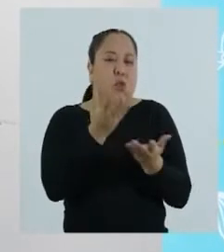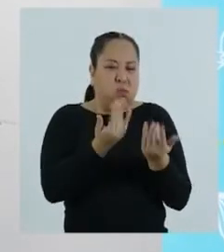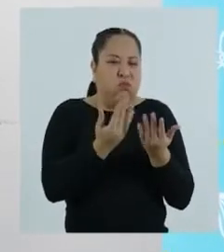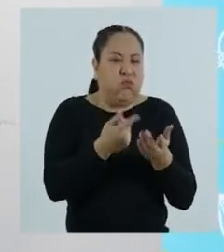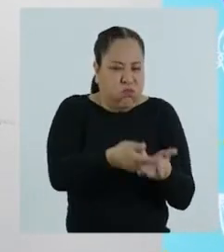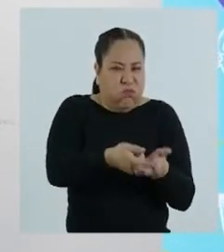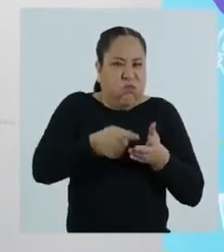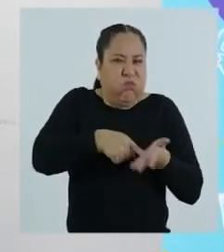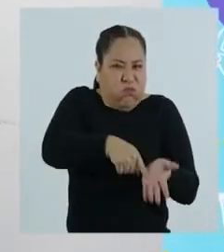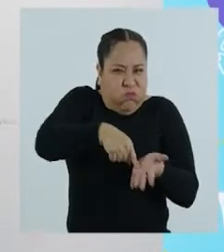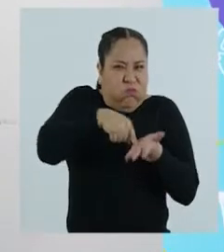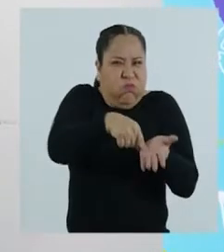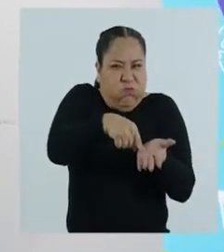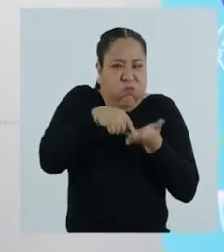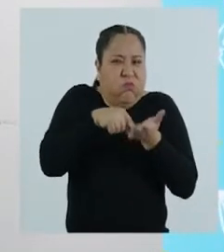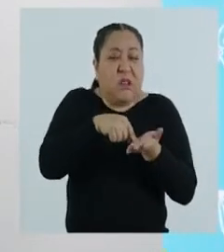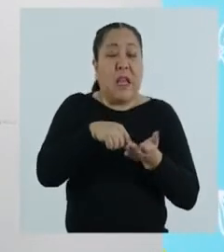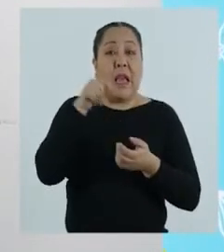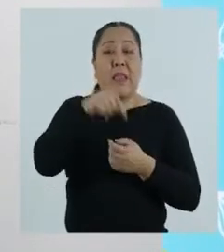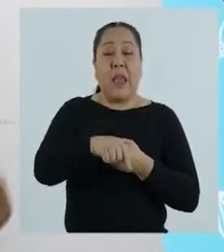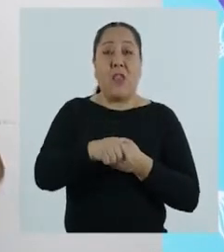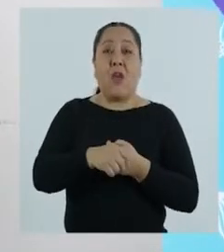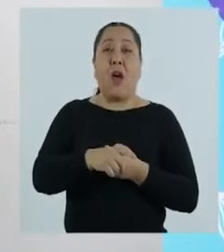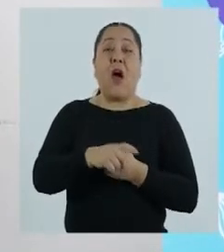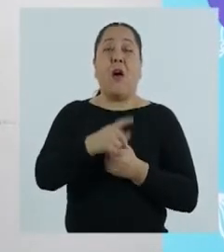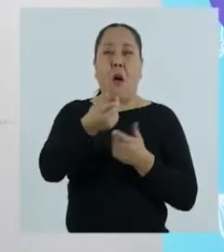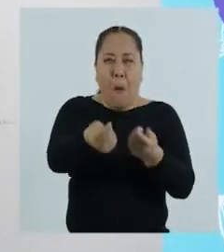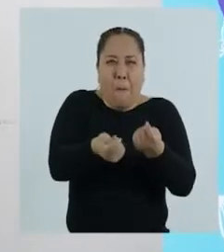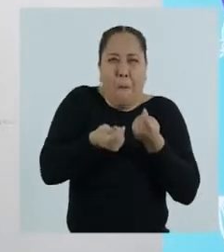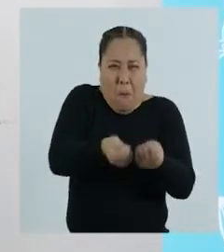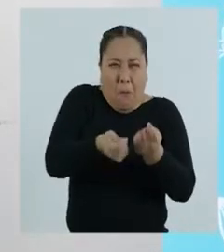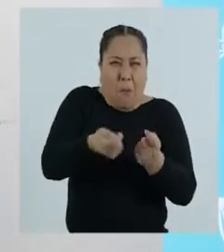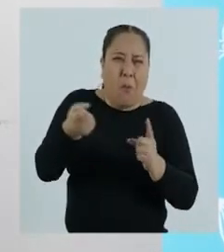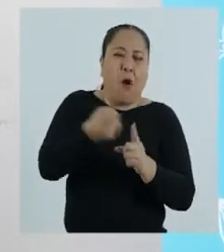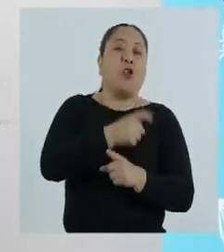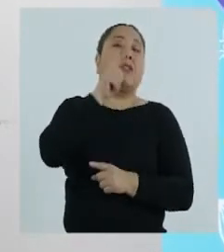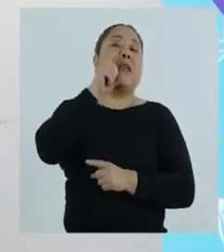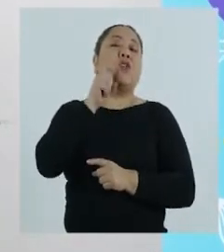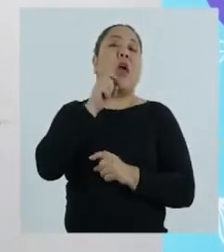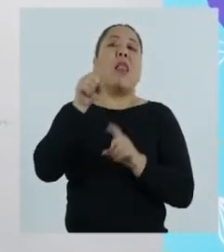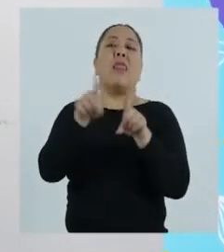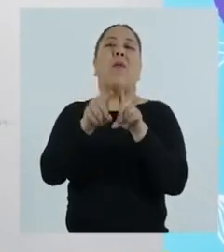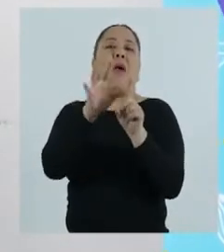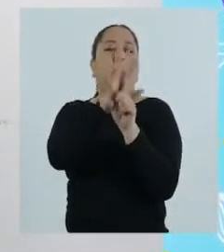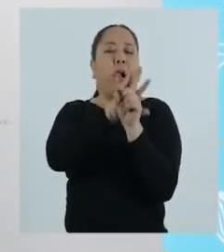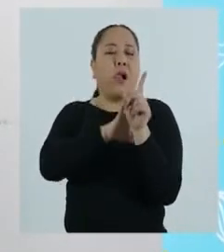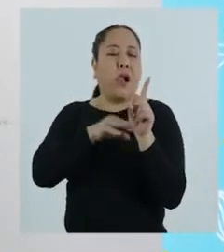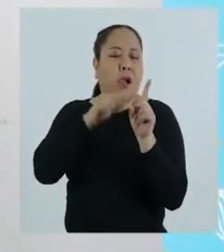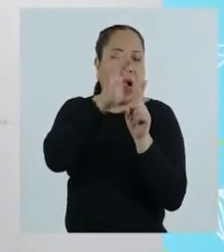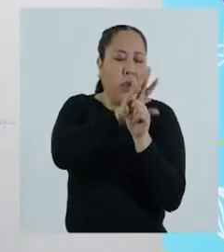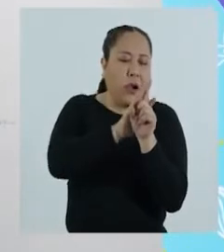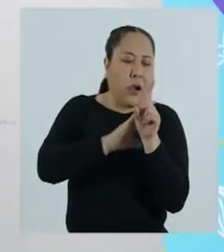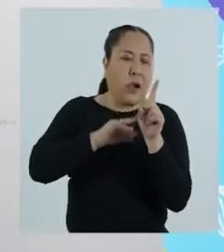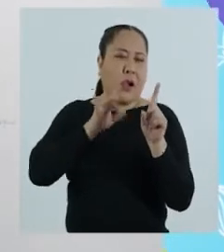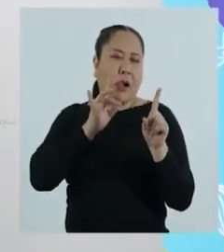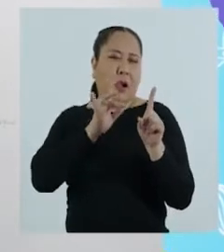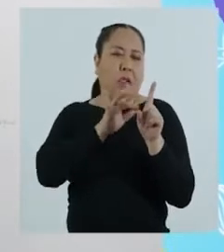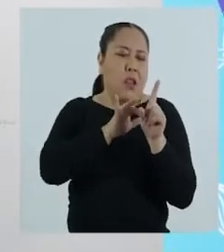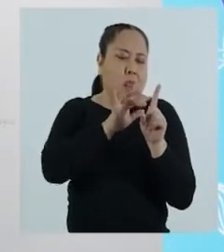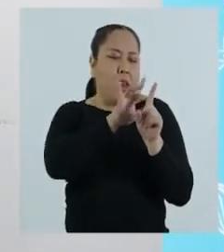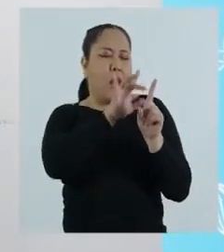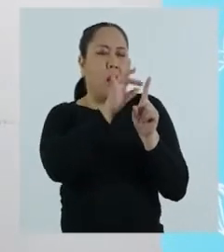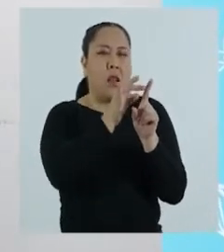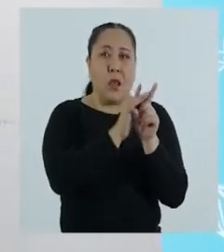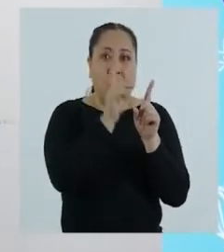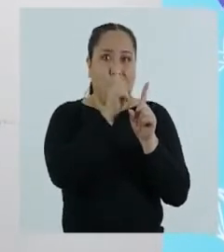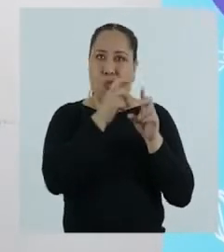consentimiento. Dentro de la violencia sexual también está el acoso, que abarca el